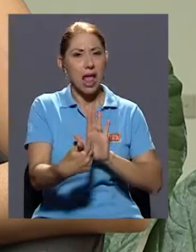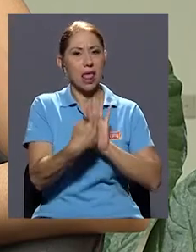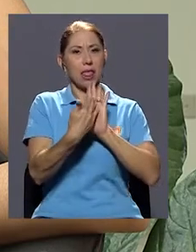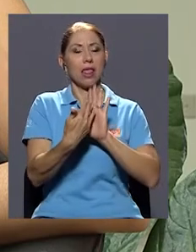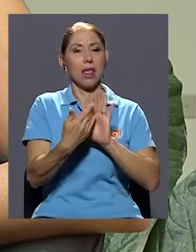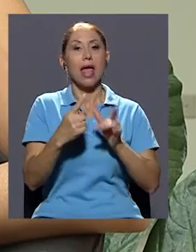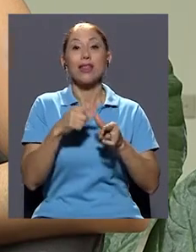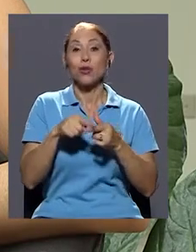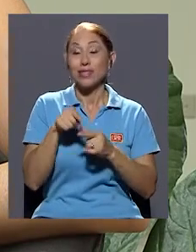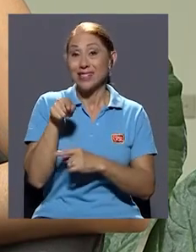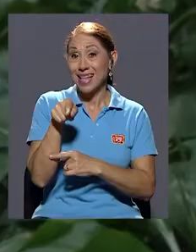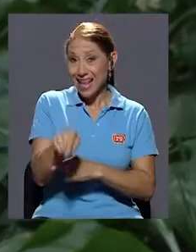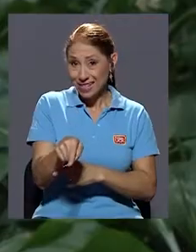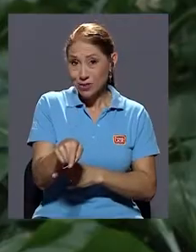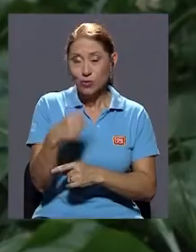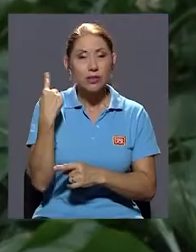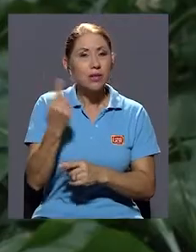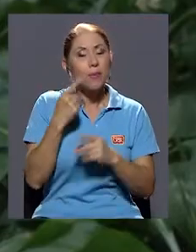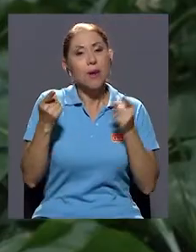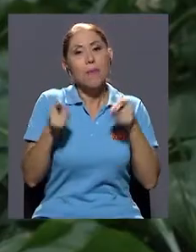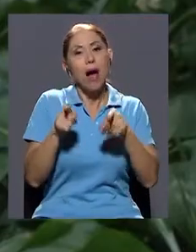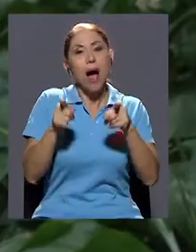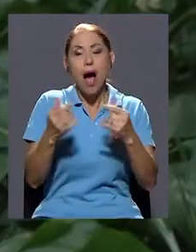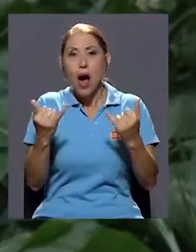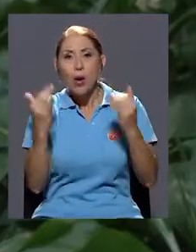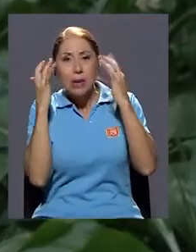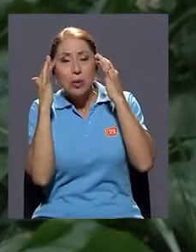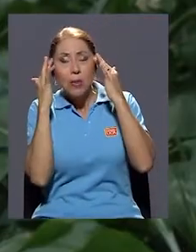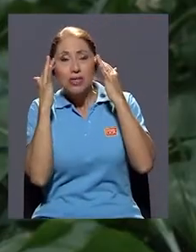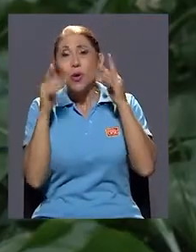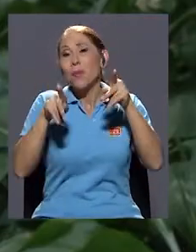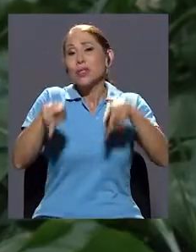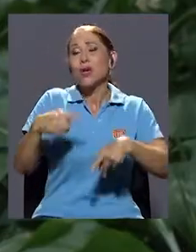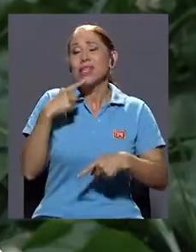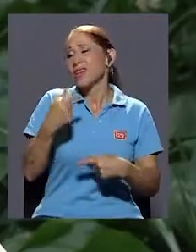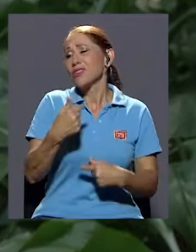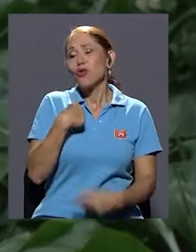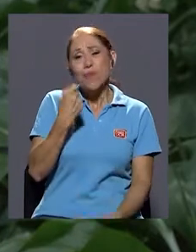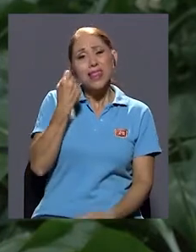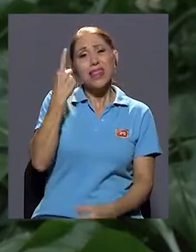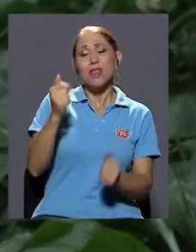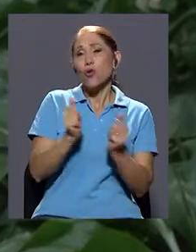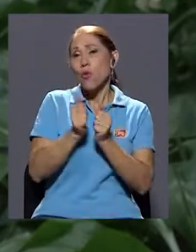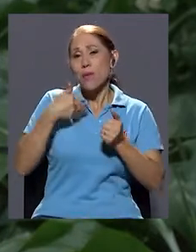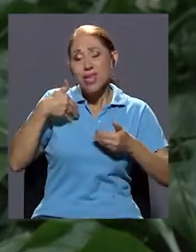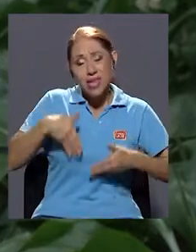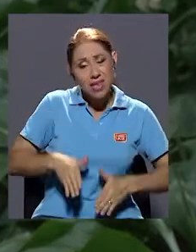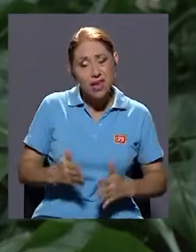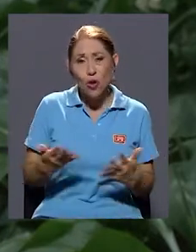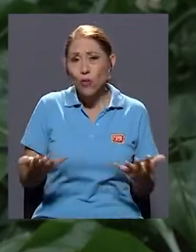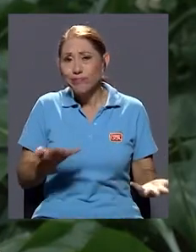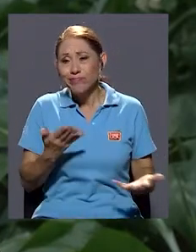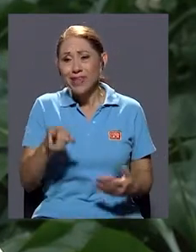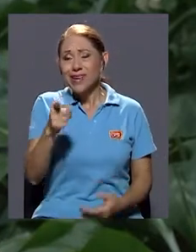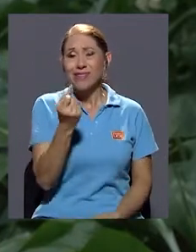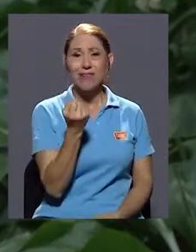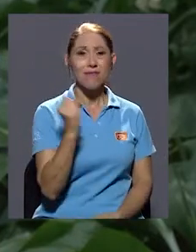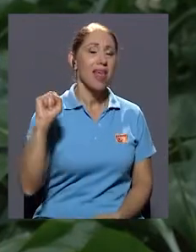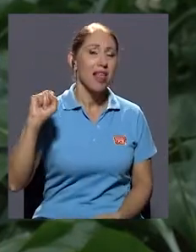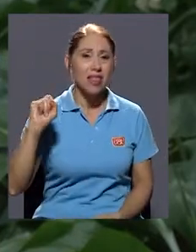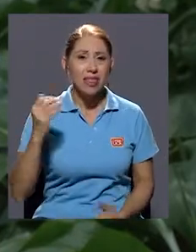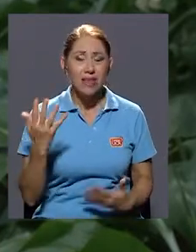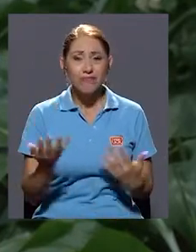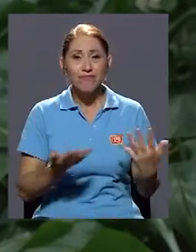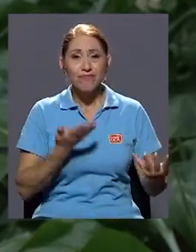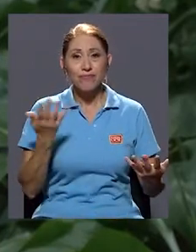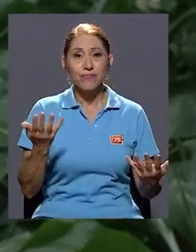es un tema que está mucho detrás de toda esta preocupación que no me entiendo con mi hijo, con mi hija, que de pronto es rebelde.